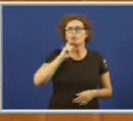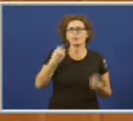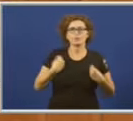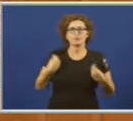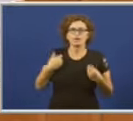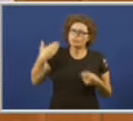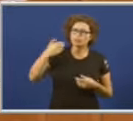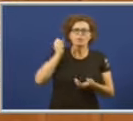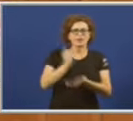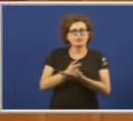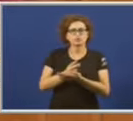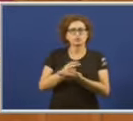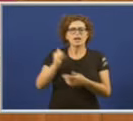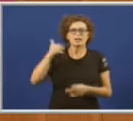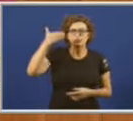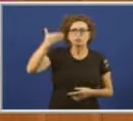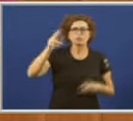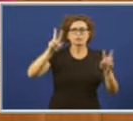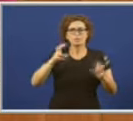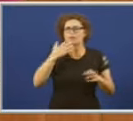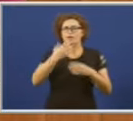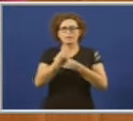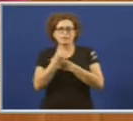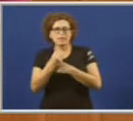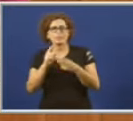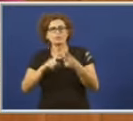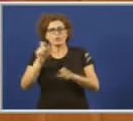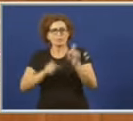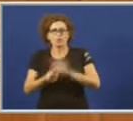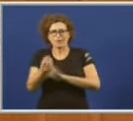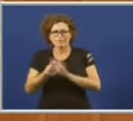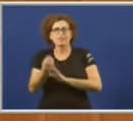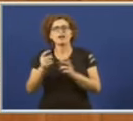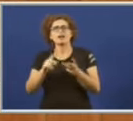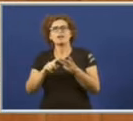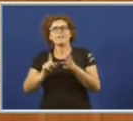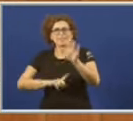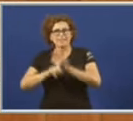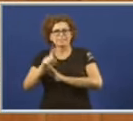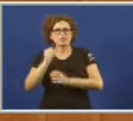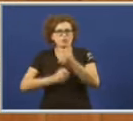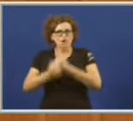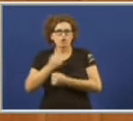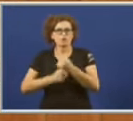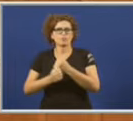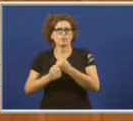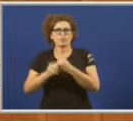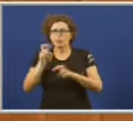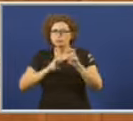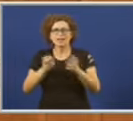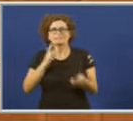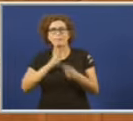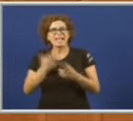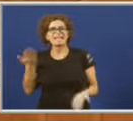retos que ten Galiza por diante en materia de financiamento de demografía de desenvolvemento económico de equilibrio